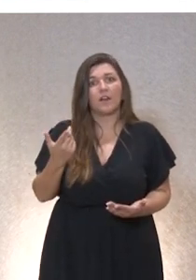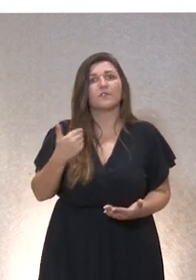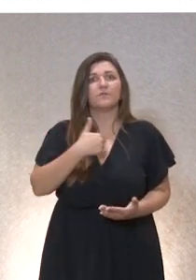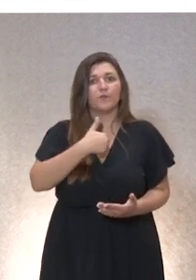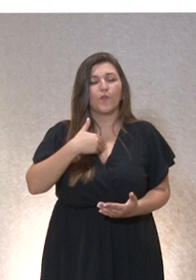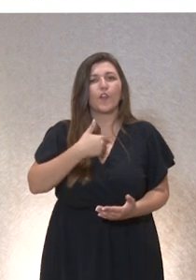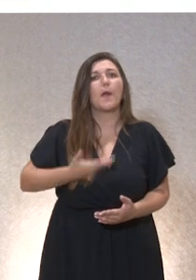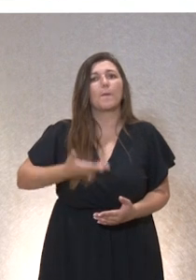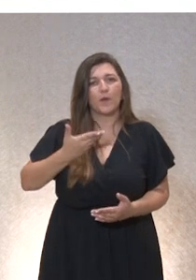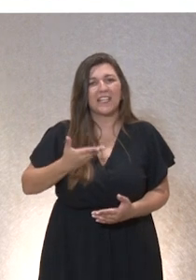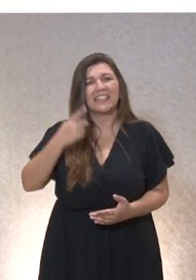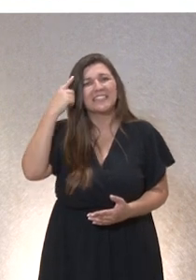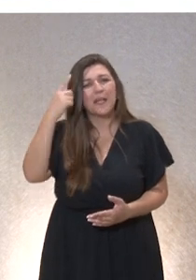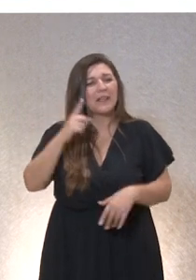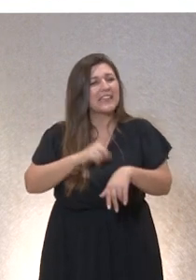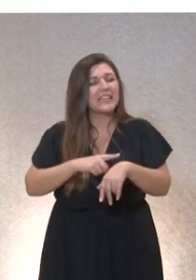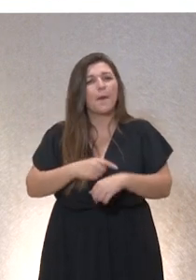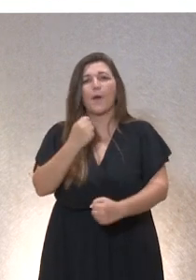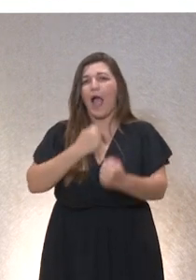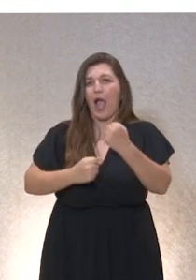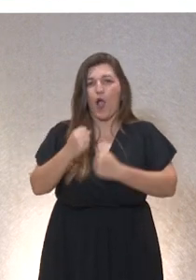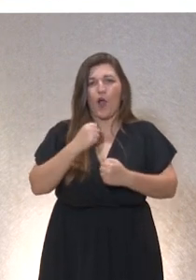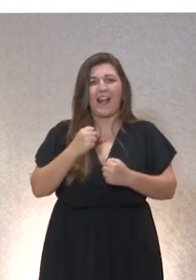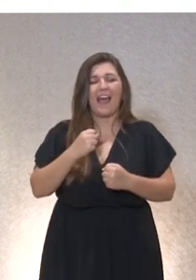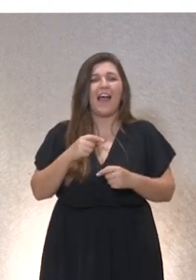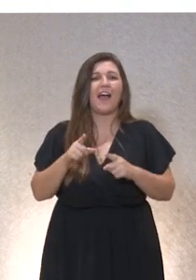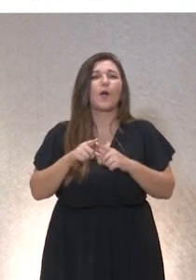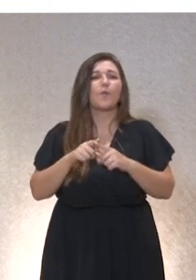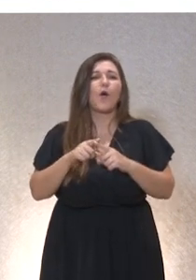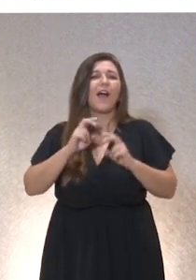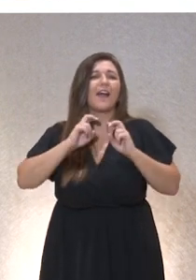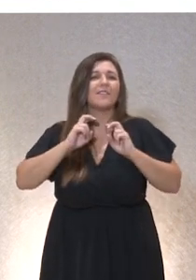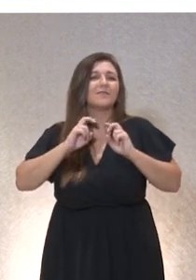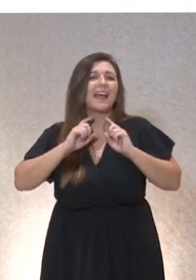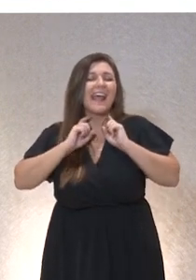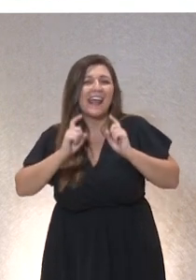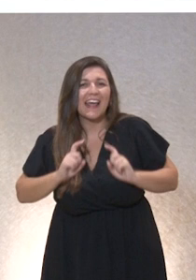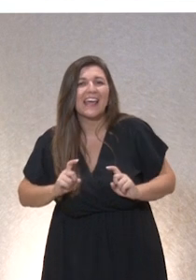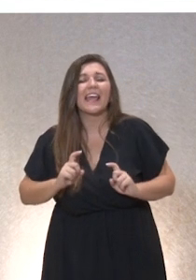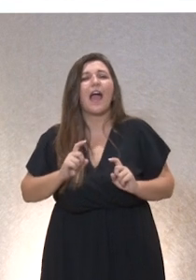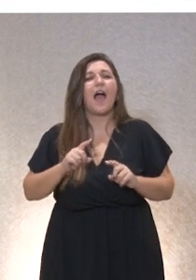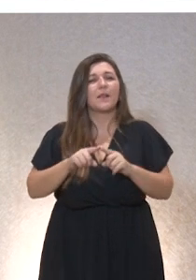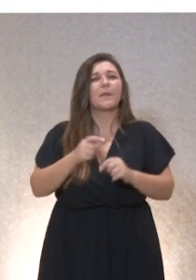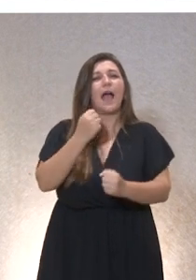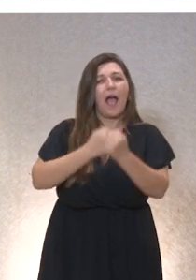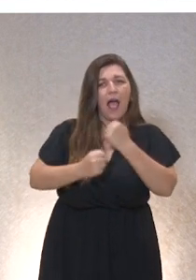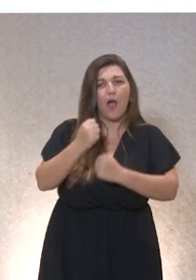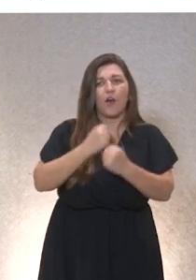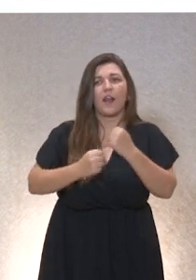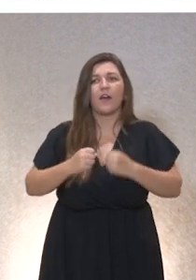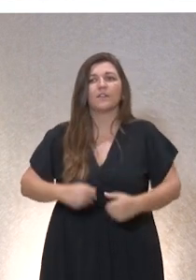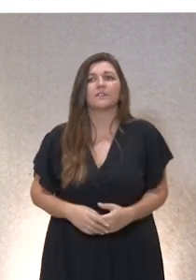nos puede ahorrar muchísimo tiempo, muchísima energía en el cálculo, en la decisión, en los pronósticos, pero